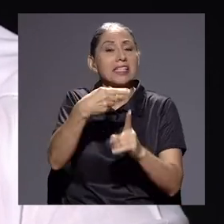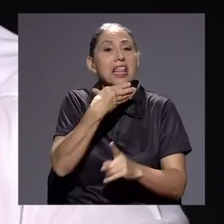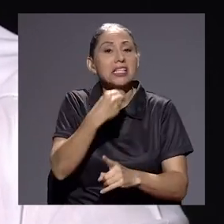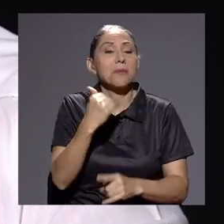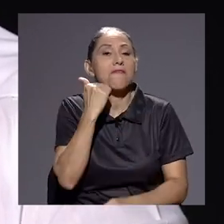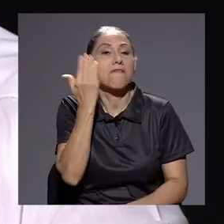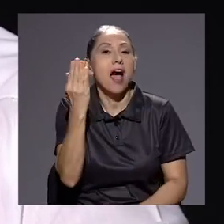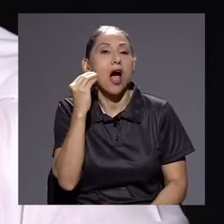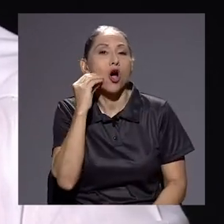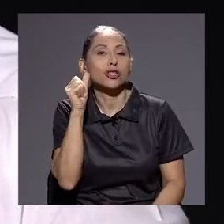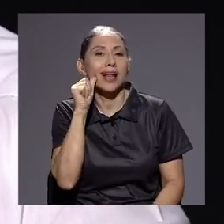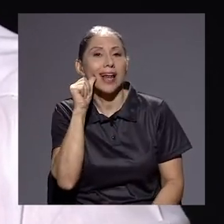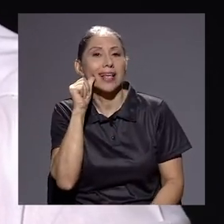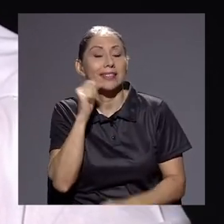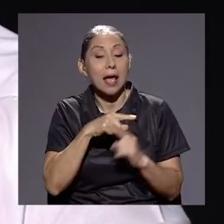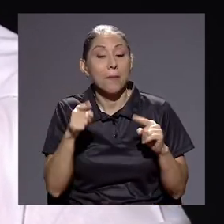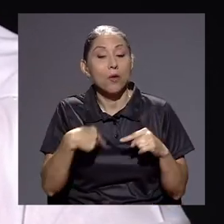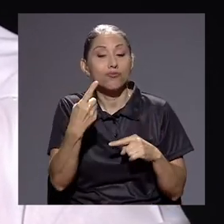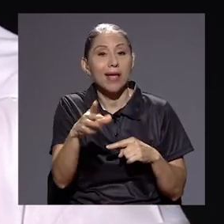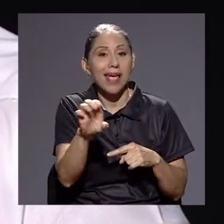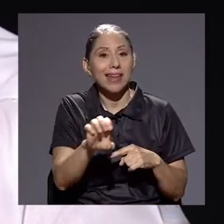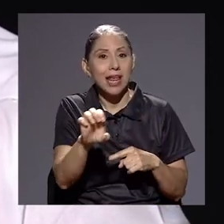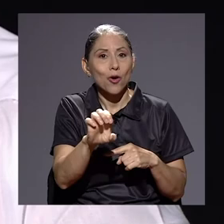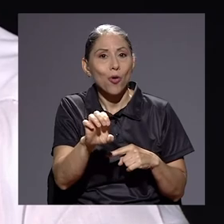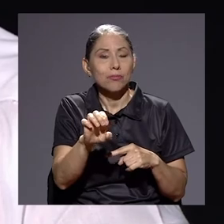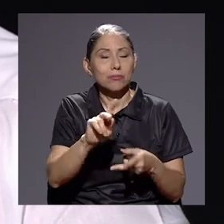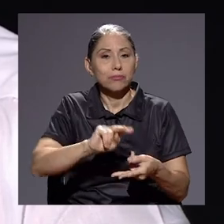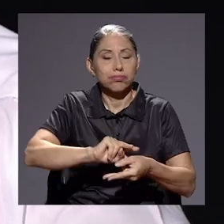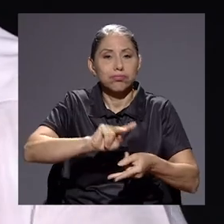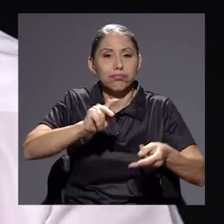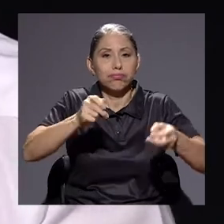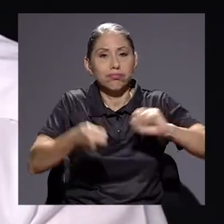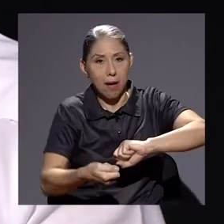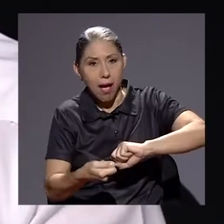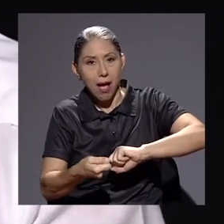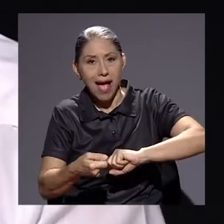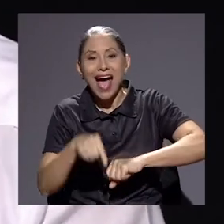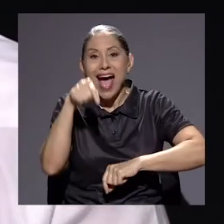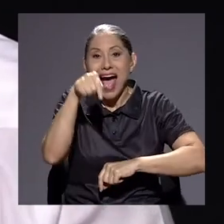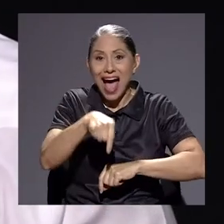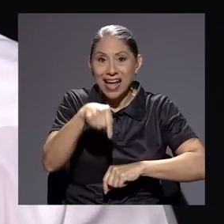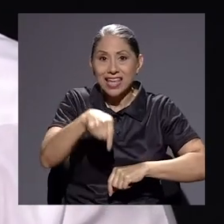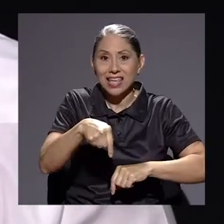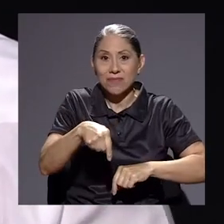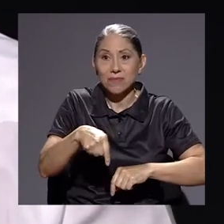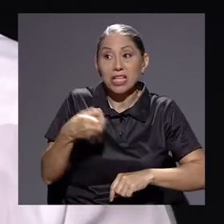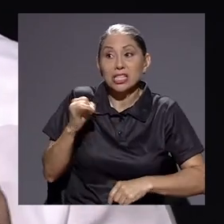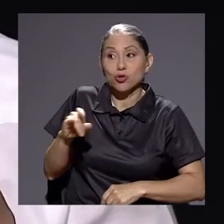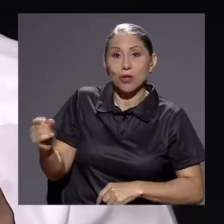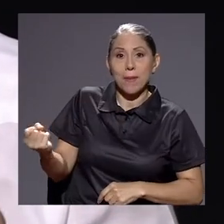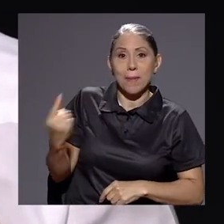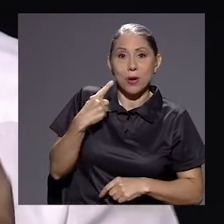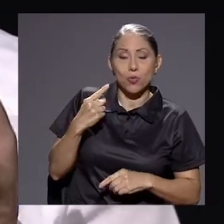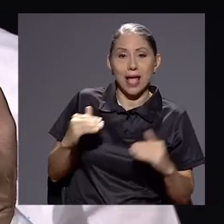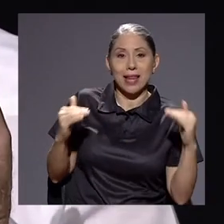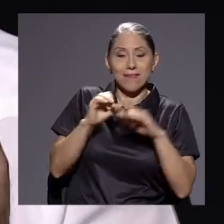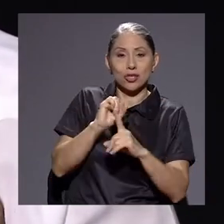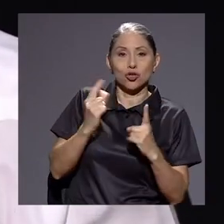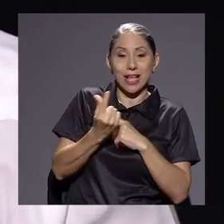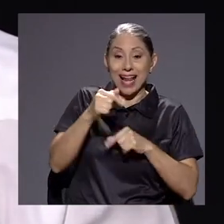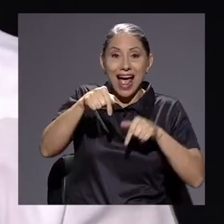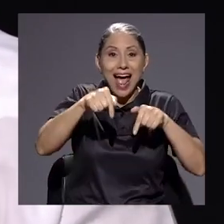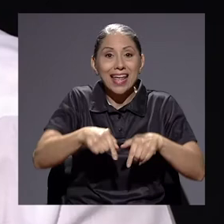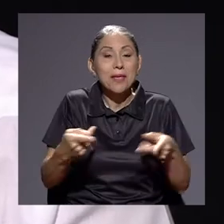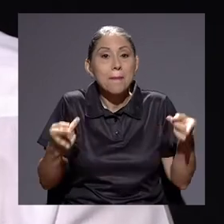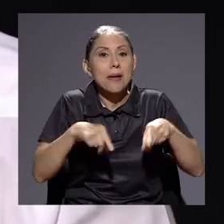muy fácil para don Oscar Arias, pero en enero los números cambiaron. Aquí hay una especie, y usted le pregunta sociológicamente, de